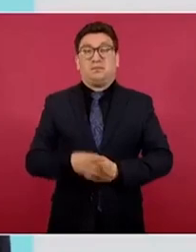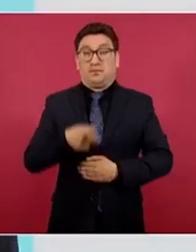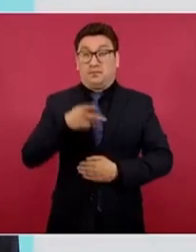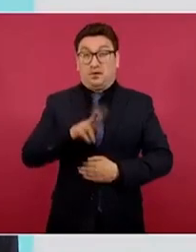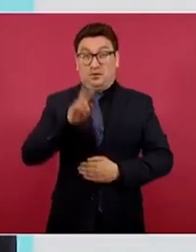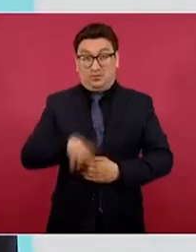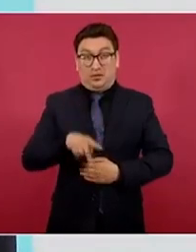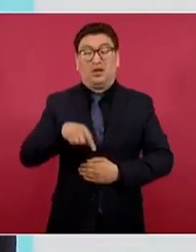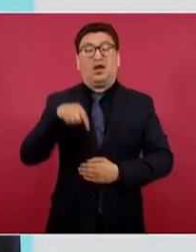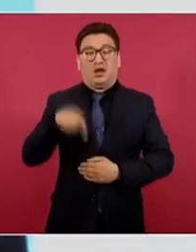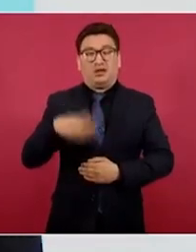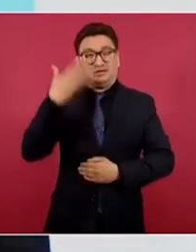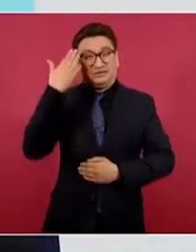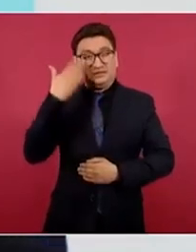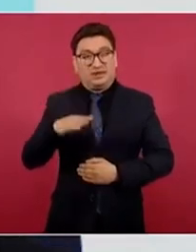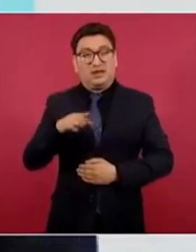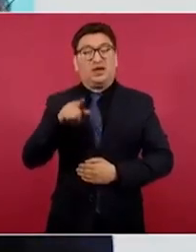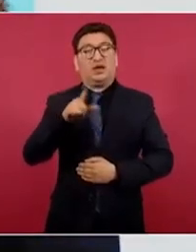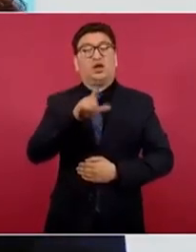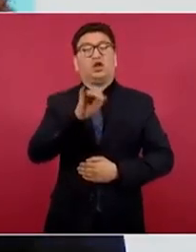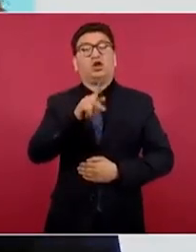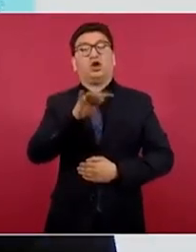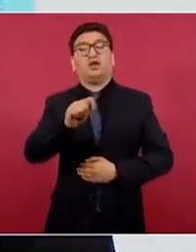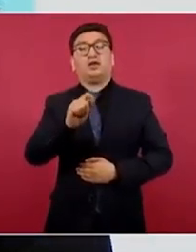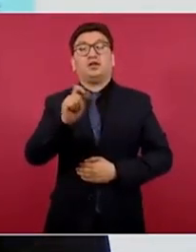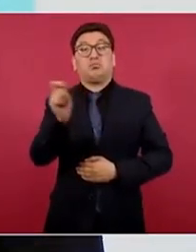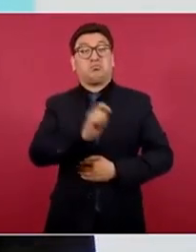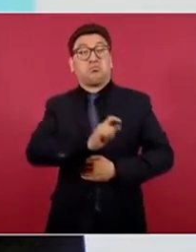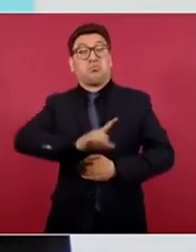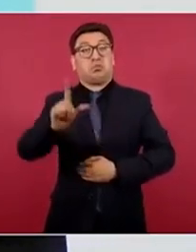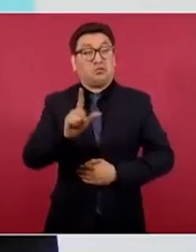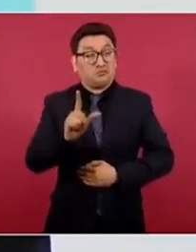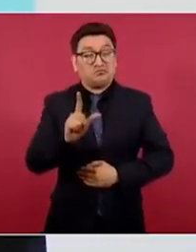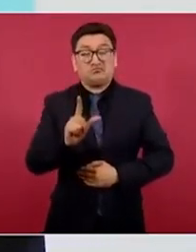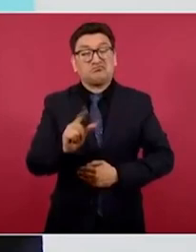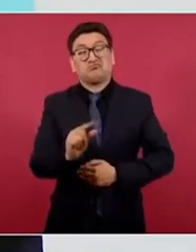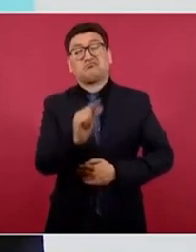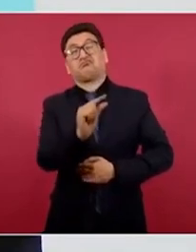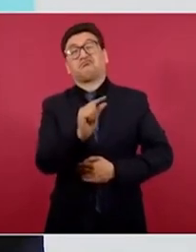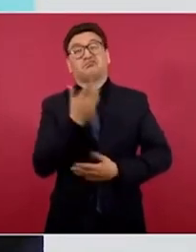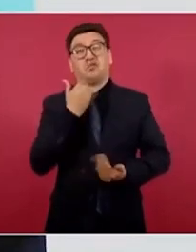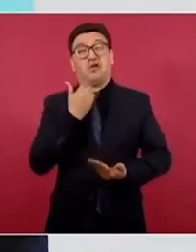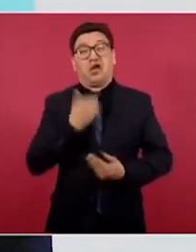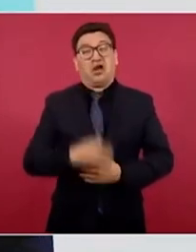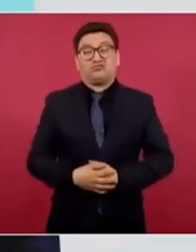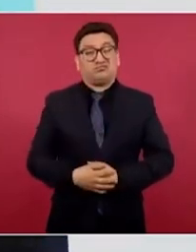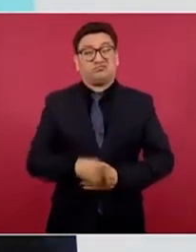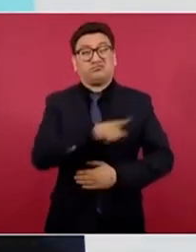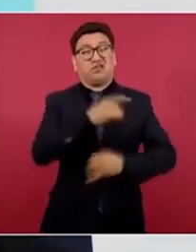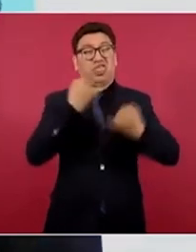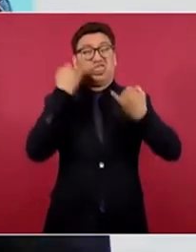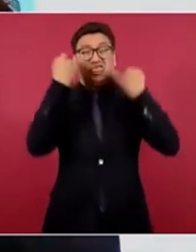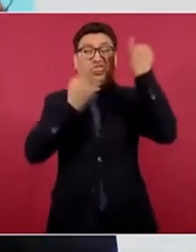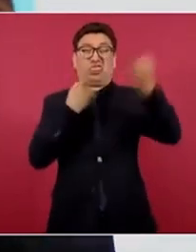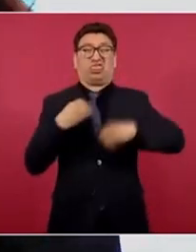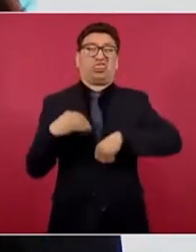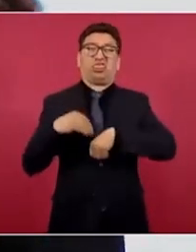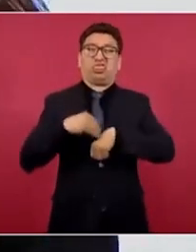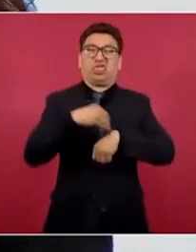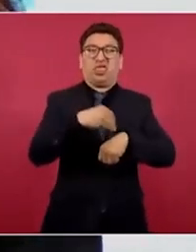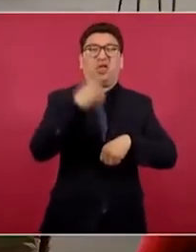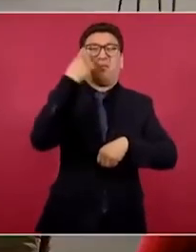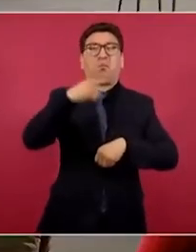profesionalismo de Loret y Latinus. Inventan de todo para